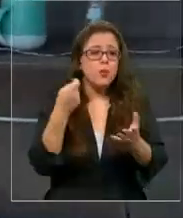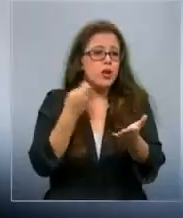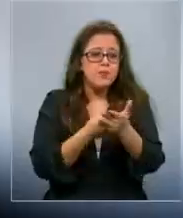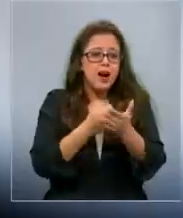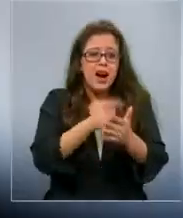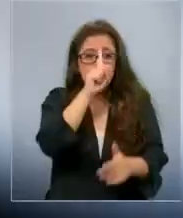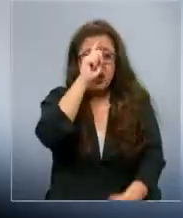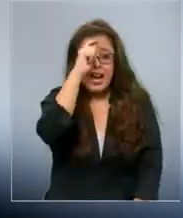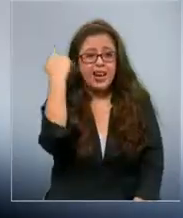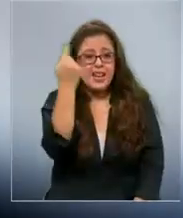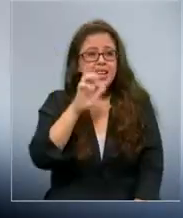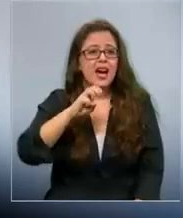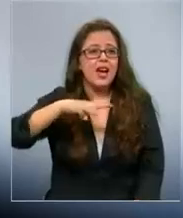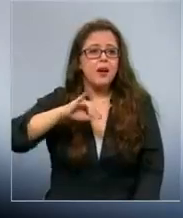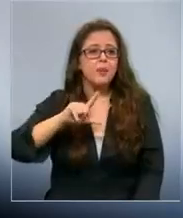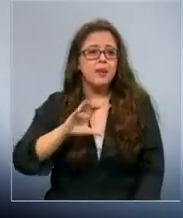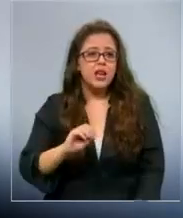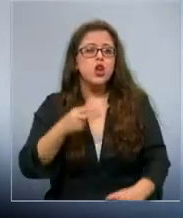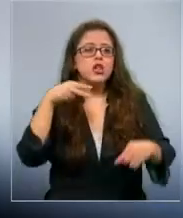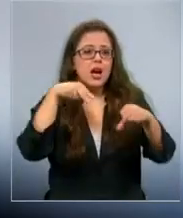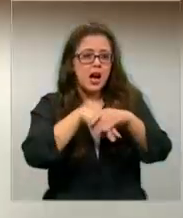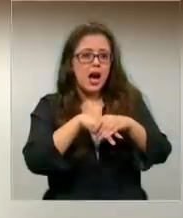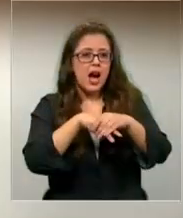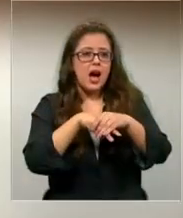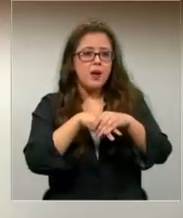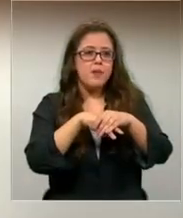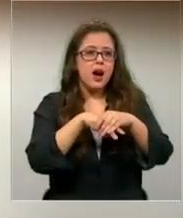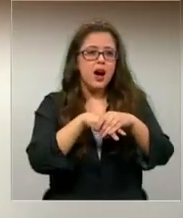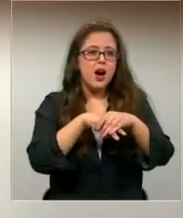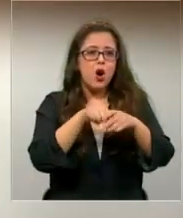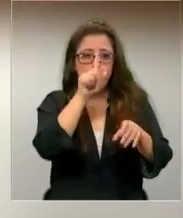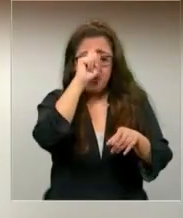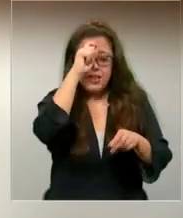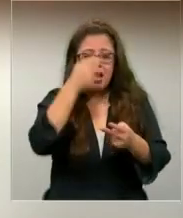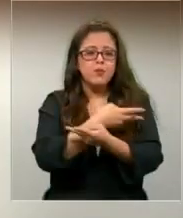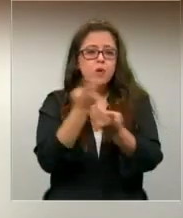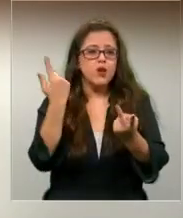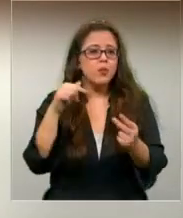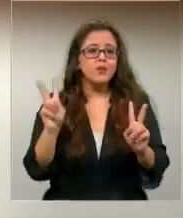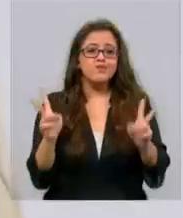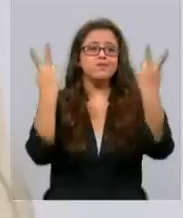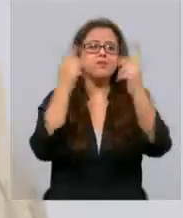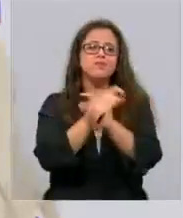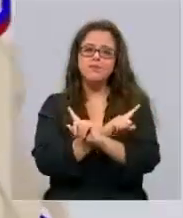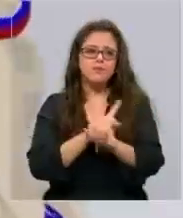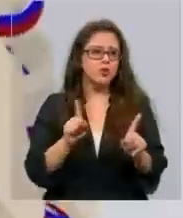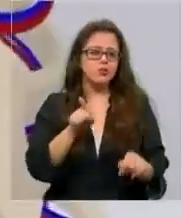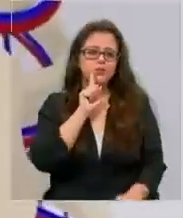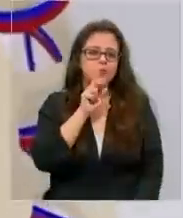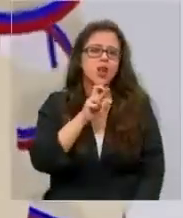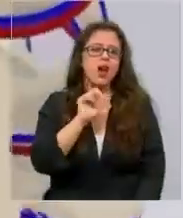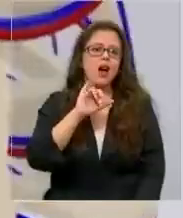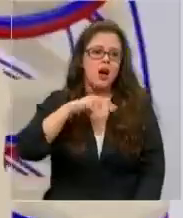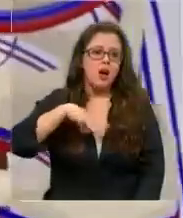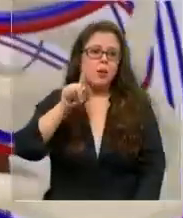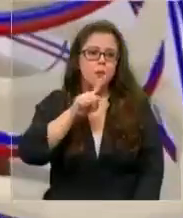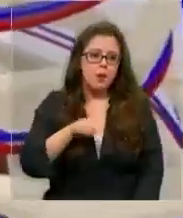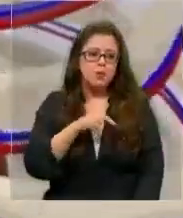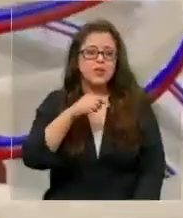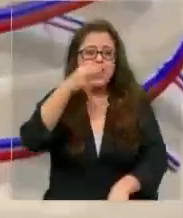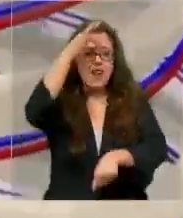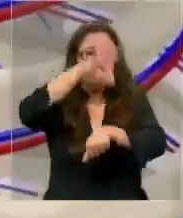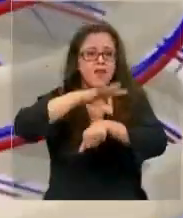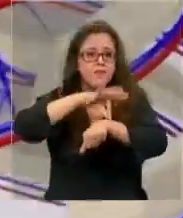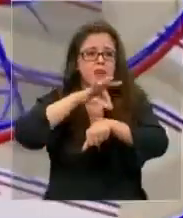una clínica Emilio obtuvo una cama en el sector público sin embargo no sobrevivió padecía PIMS una enfermedad poco